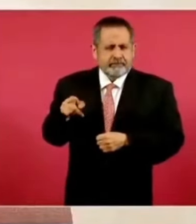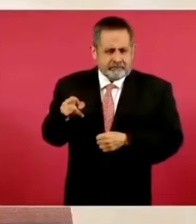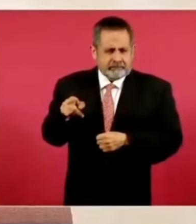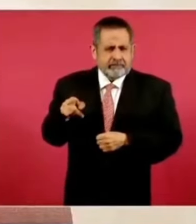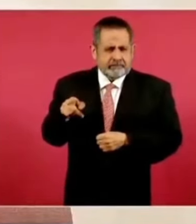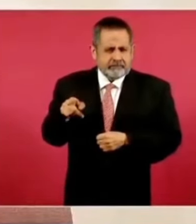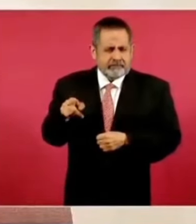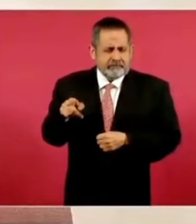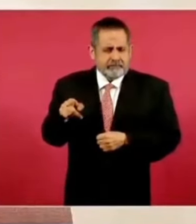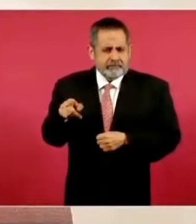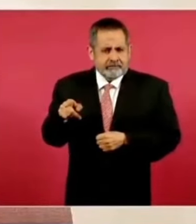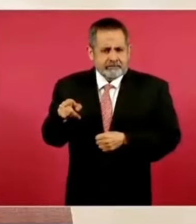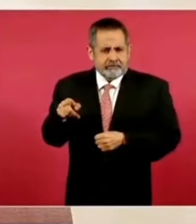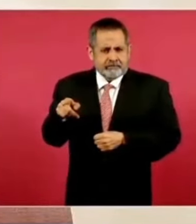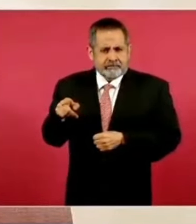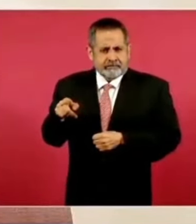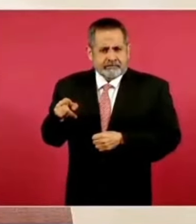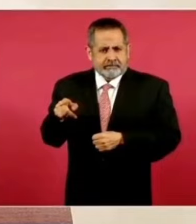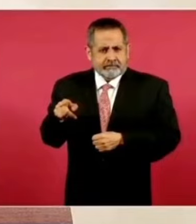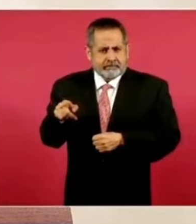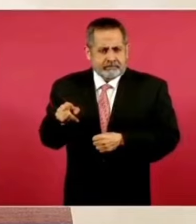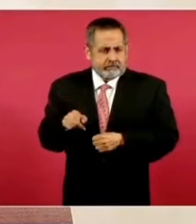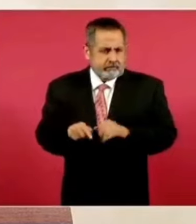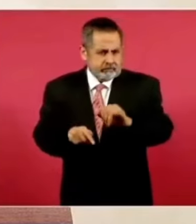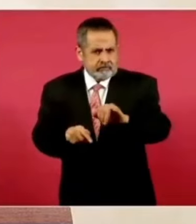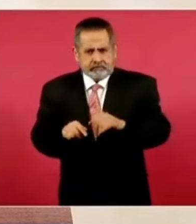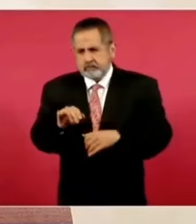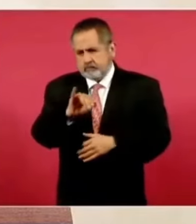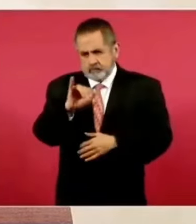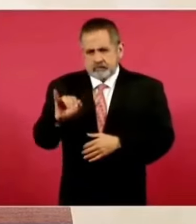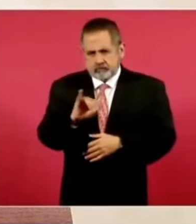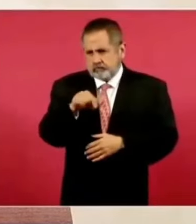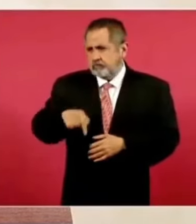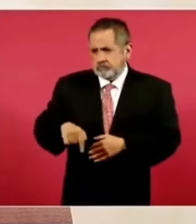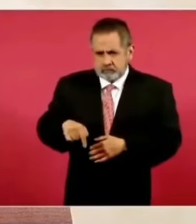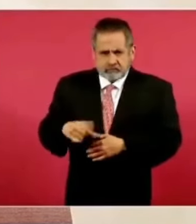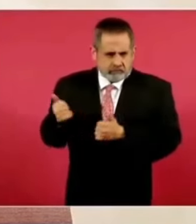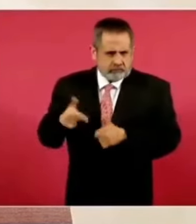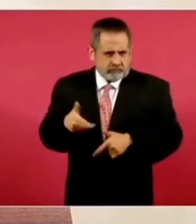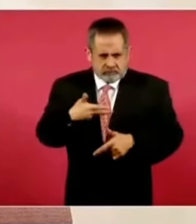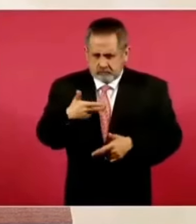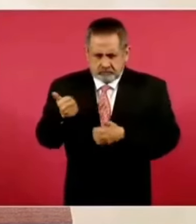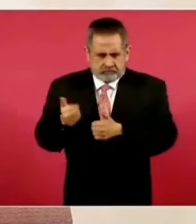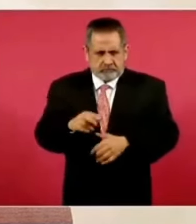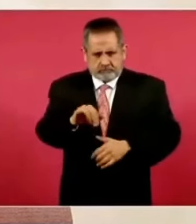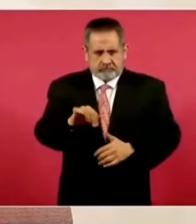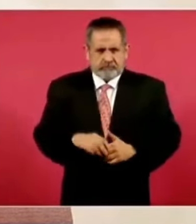¿Dónde jueves? Sí, jueves, sí, sí estamos aquí, sí,